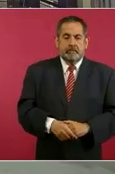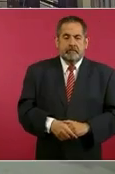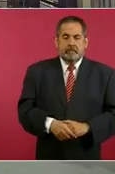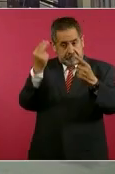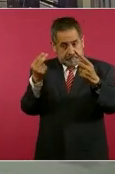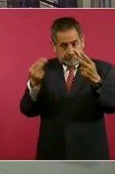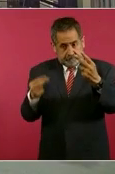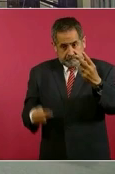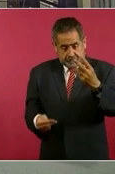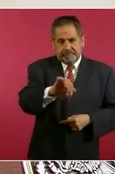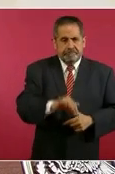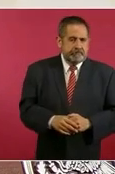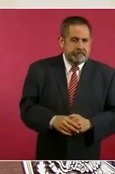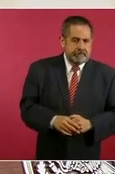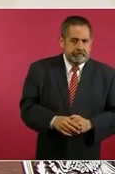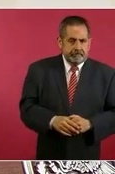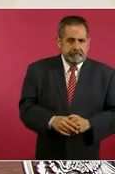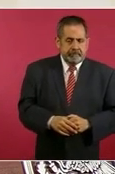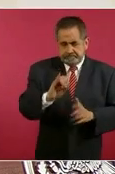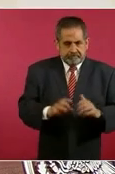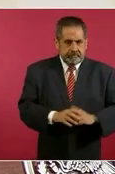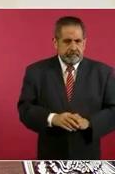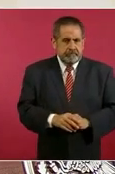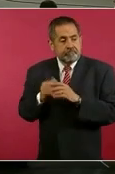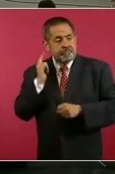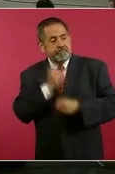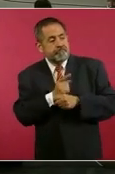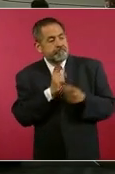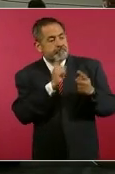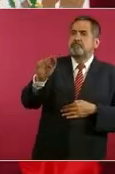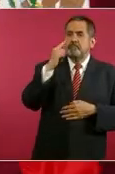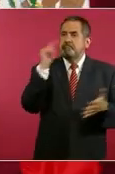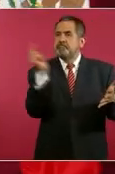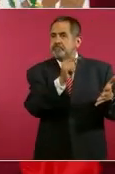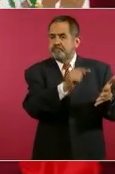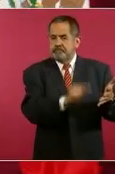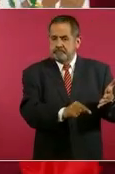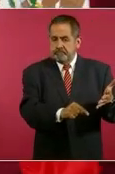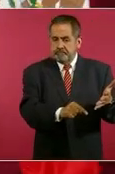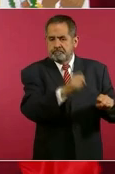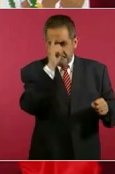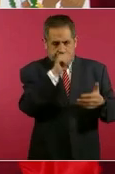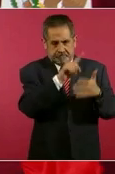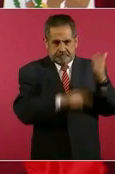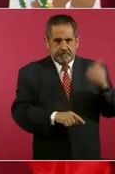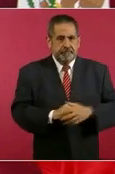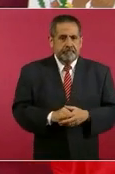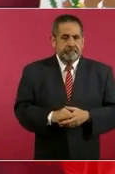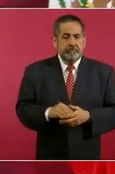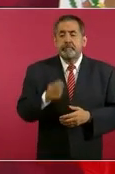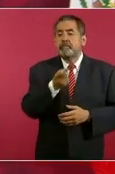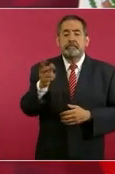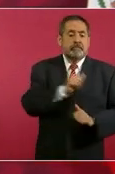informe. Todos ellos son responsables. Y en todos los casos la comisión está pidiendo que se giren órdenes de aprehensión. Y en el caso de los